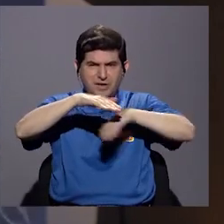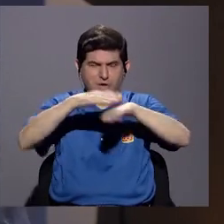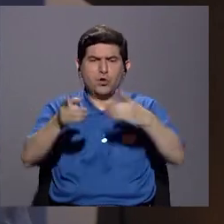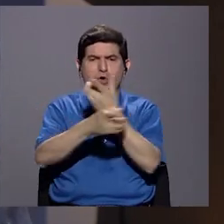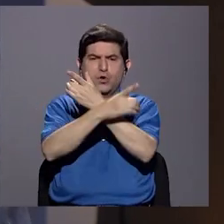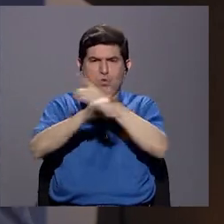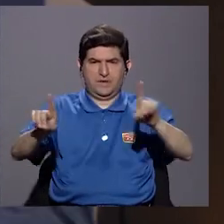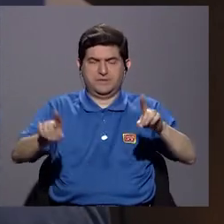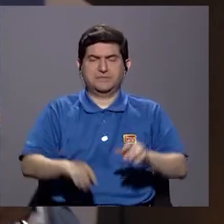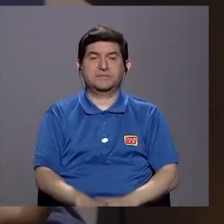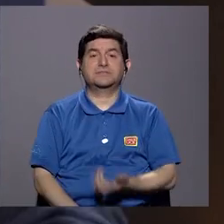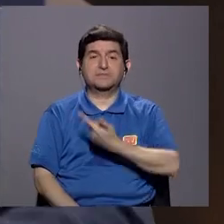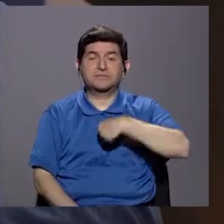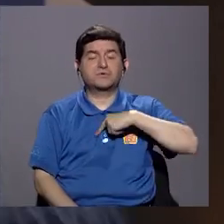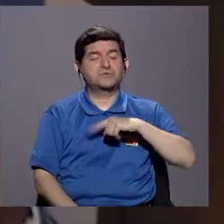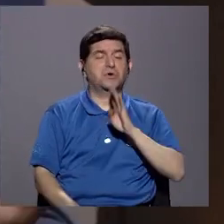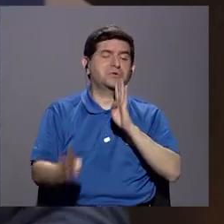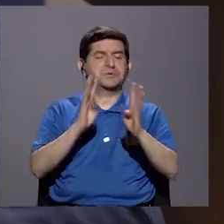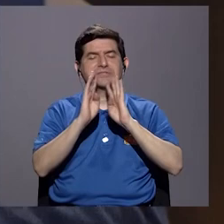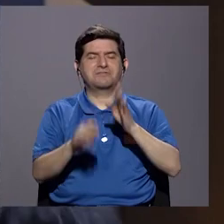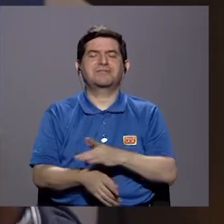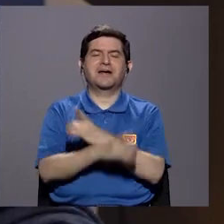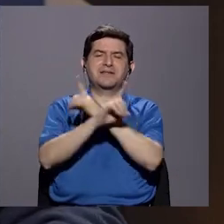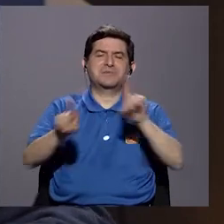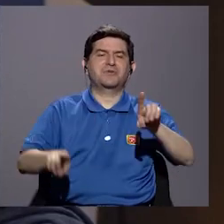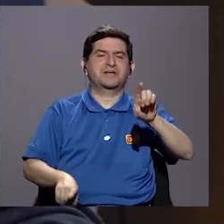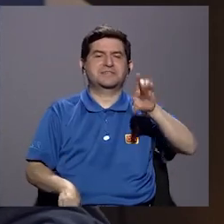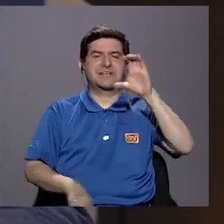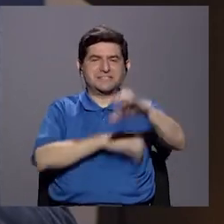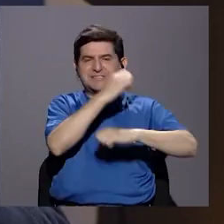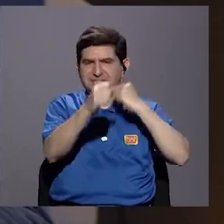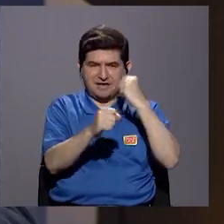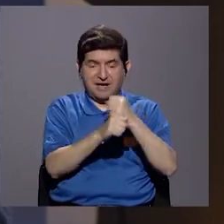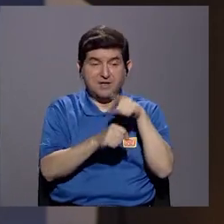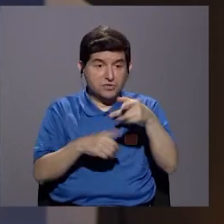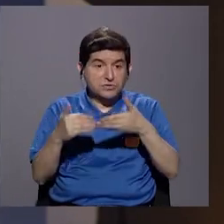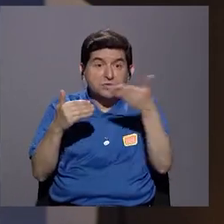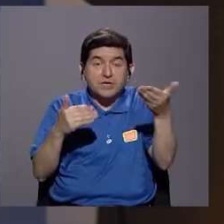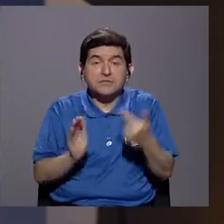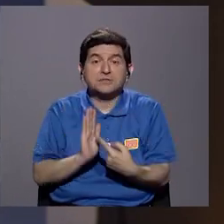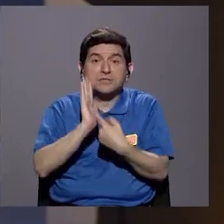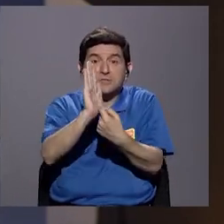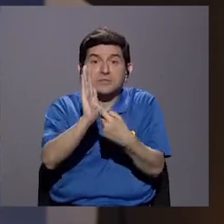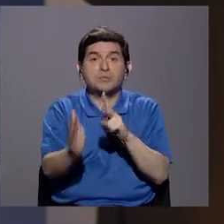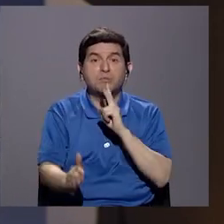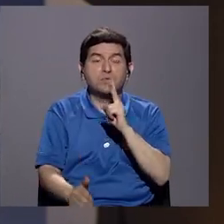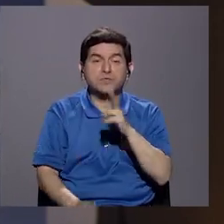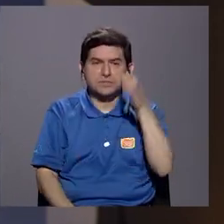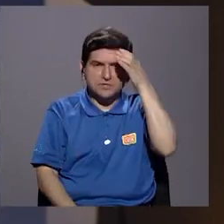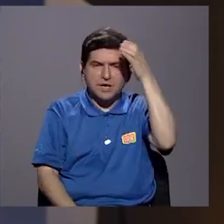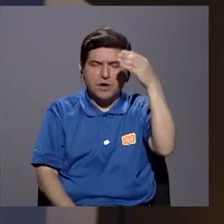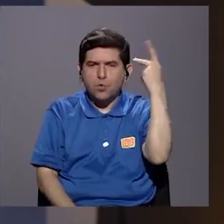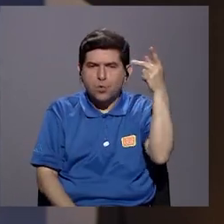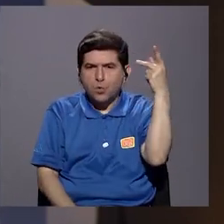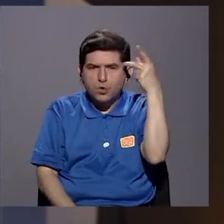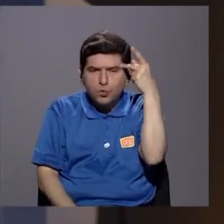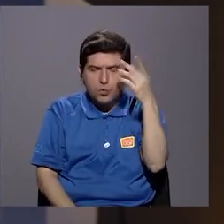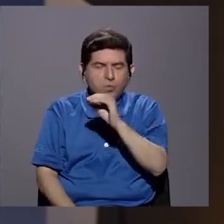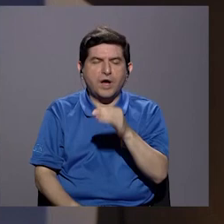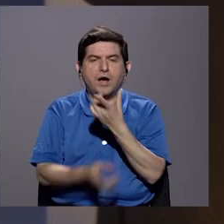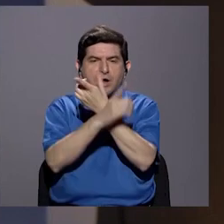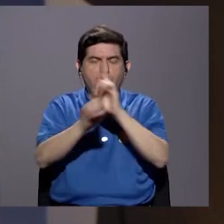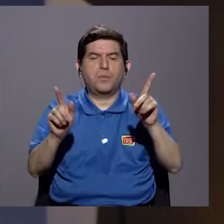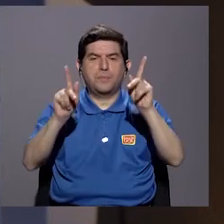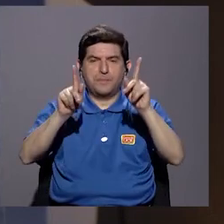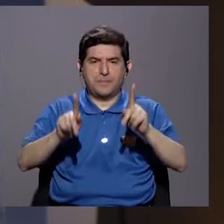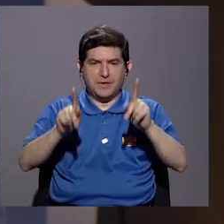básicos de una democracia. Nosotros alardeamos de que tenemos una democracia centenaria y es en este tipo de cosas donde se mide realmente cuál es la cultura política y